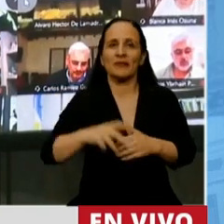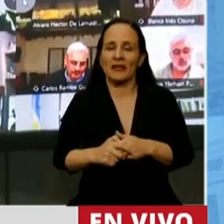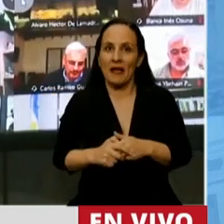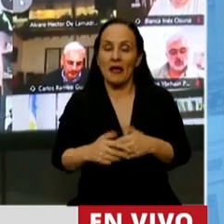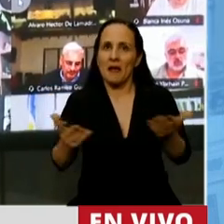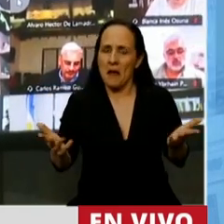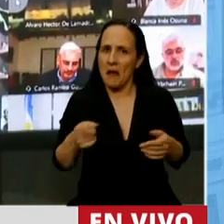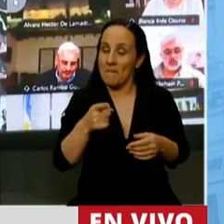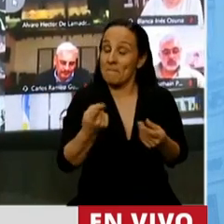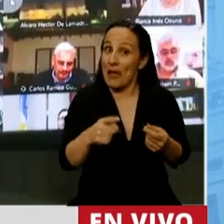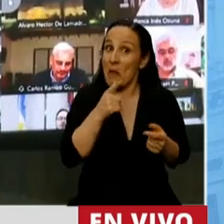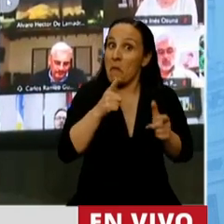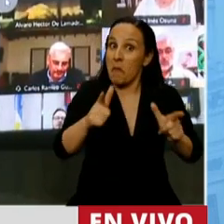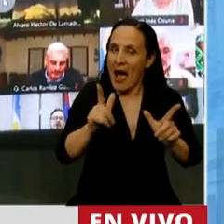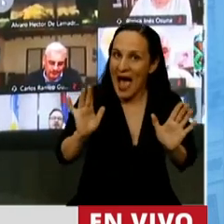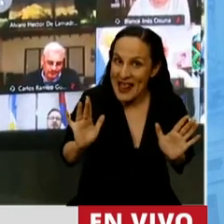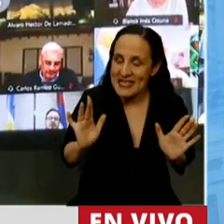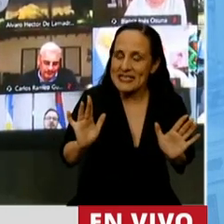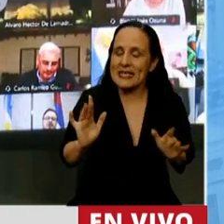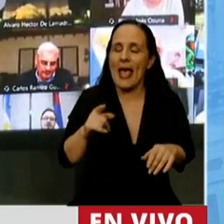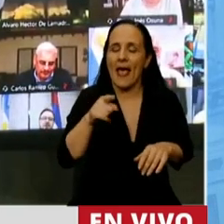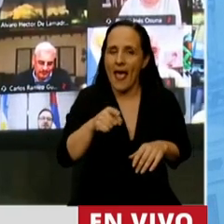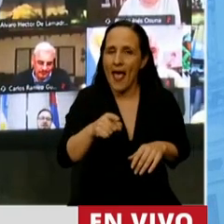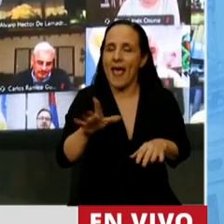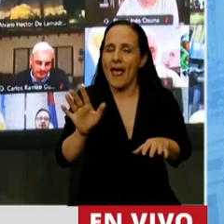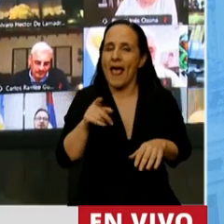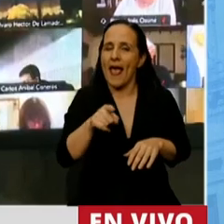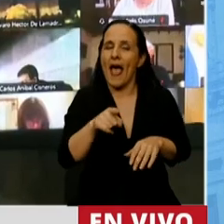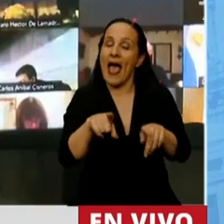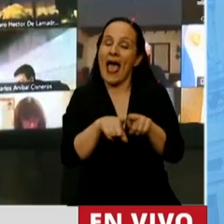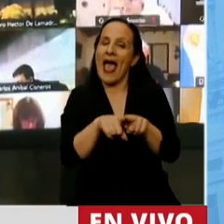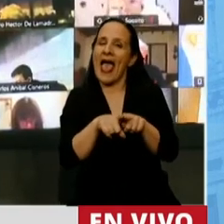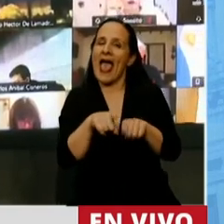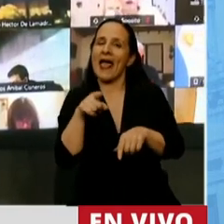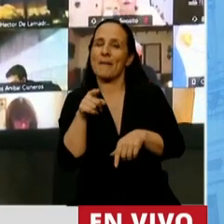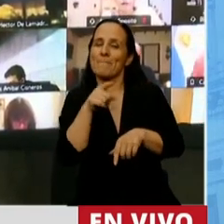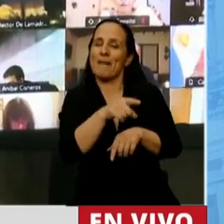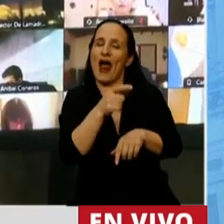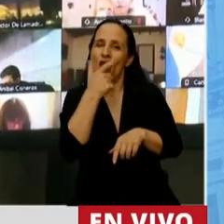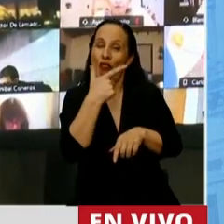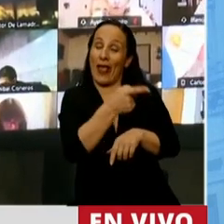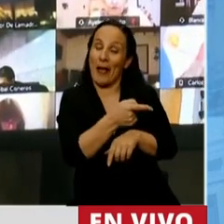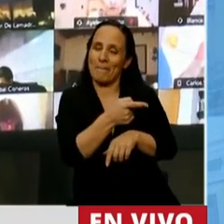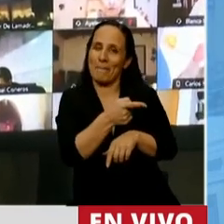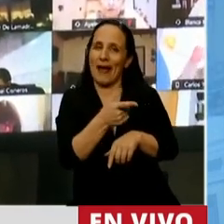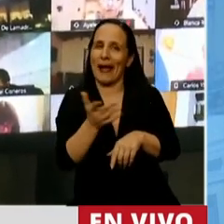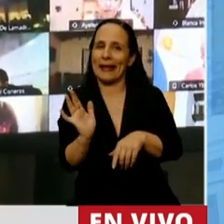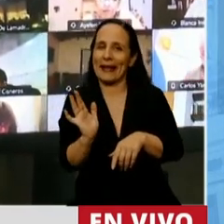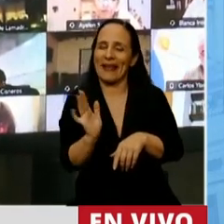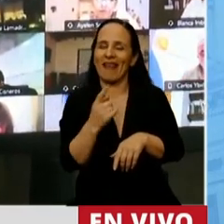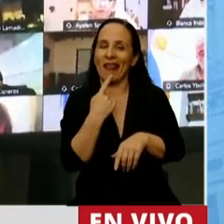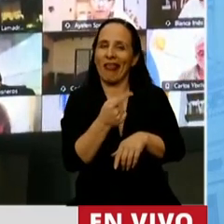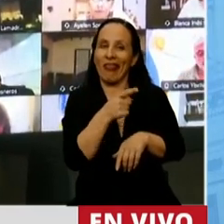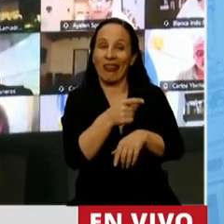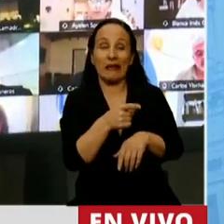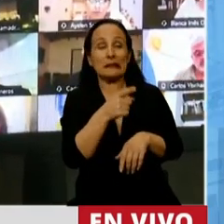Pero bueno, parece que cuando se trata del hermano de Mauricio y que dice que